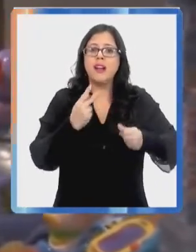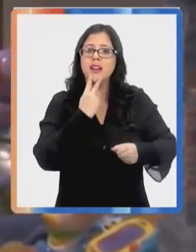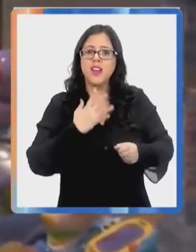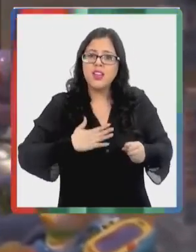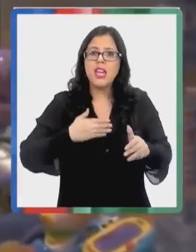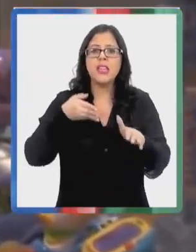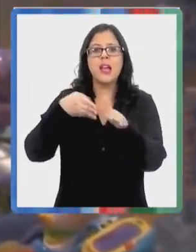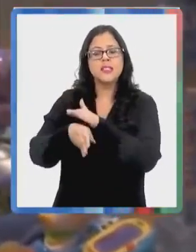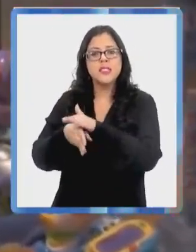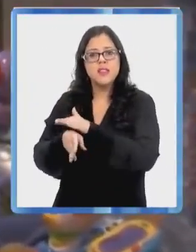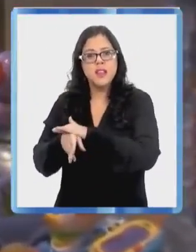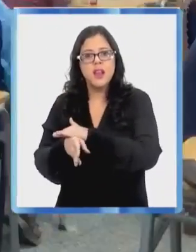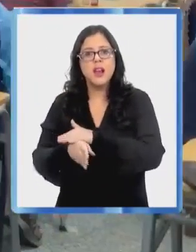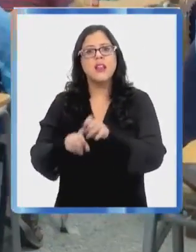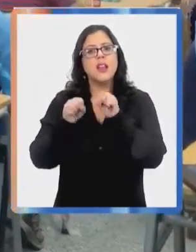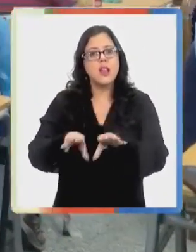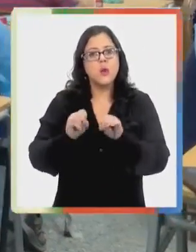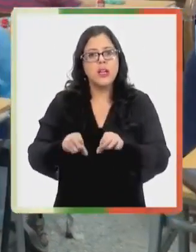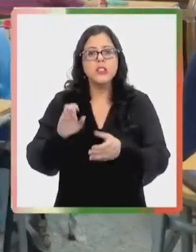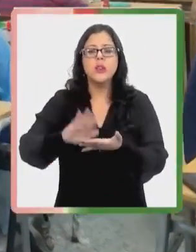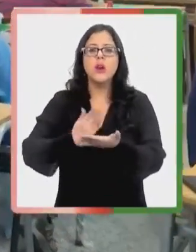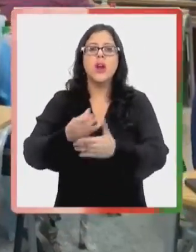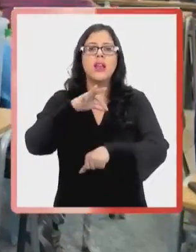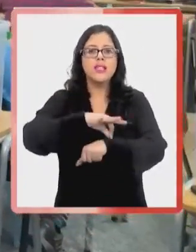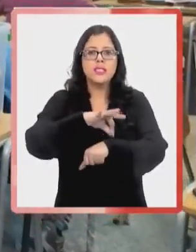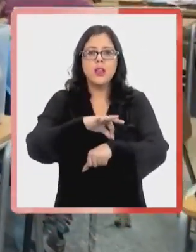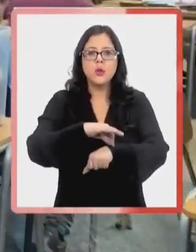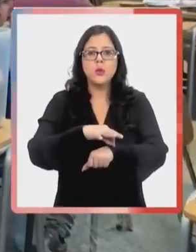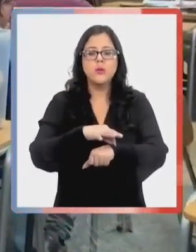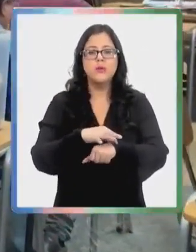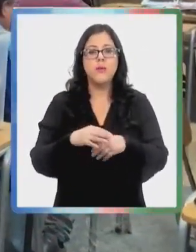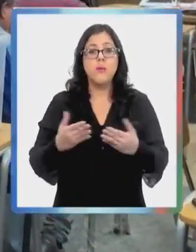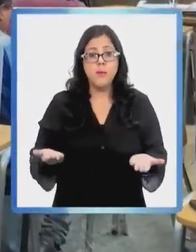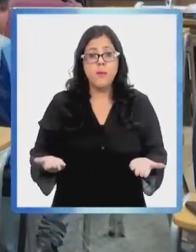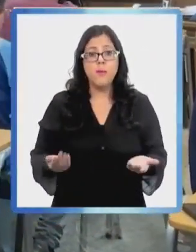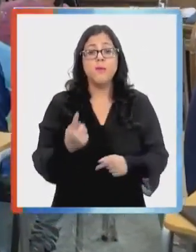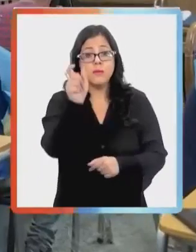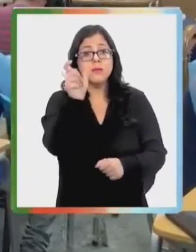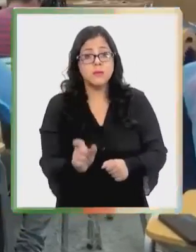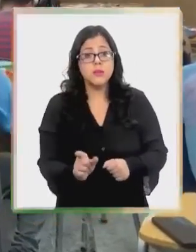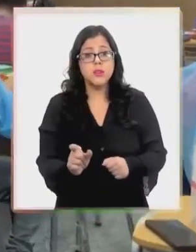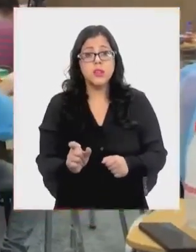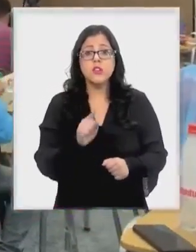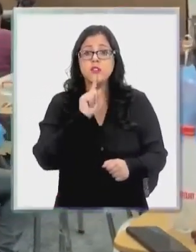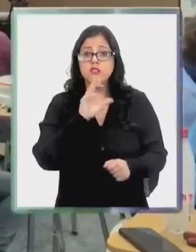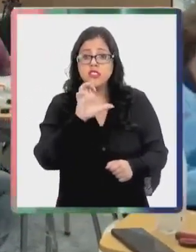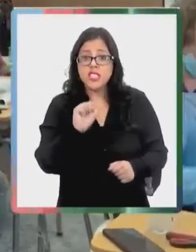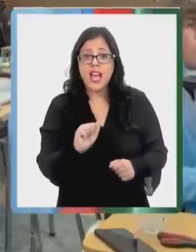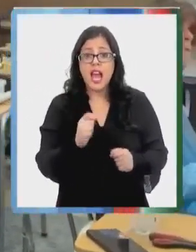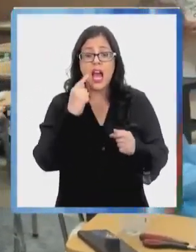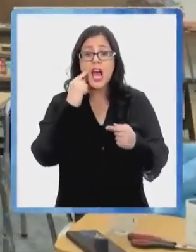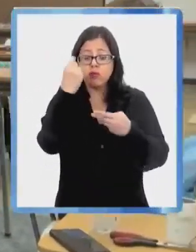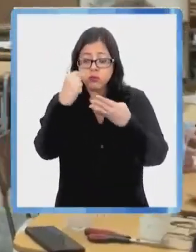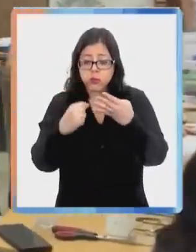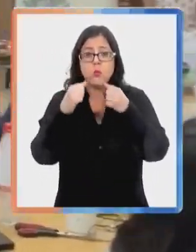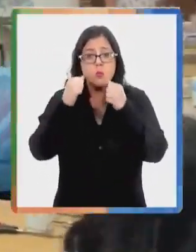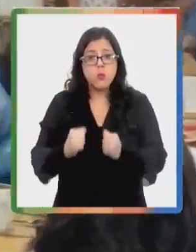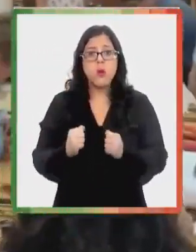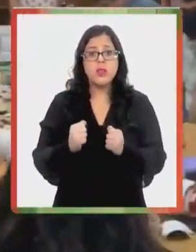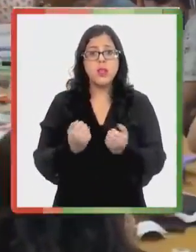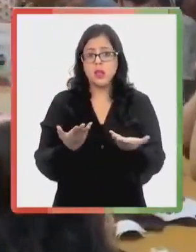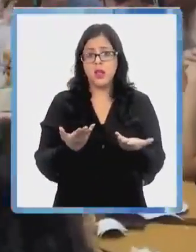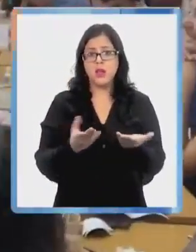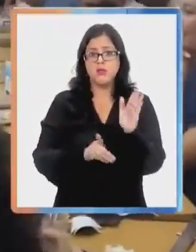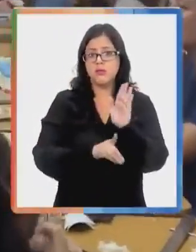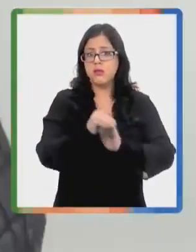de vida, en la accesibilidad, en la educación, en la salud, y por lo tanto una persona con diagnóstico de TEA hoy día puede